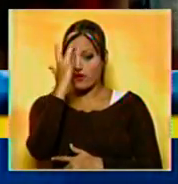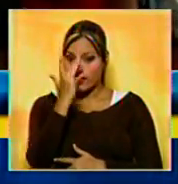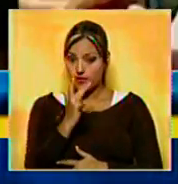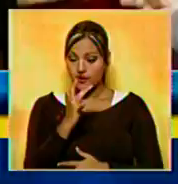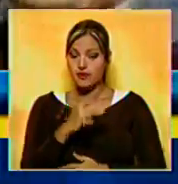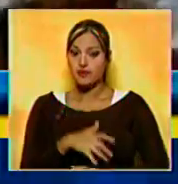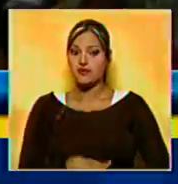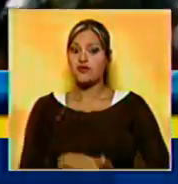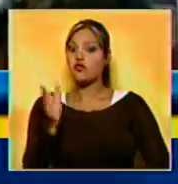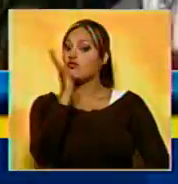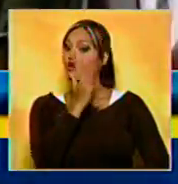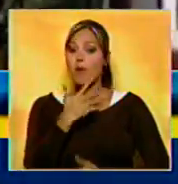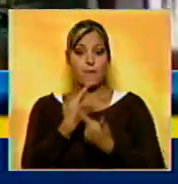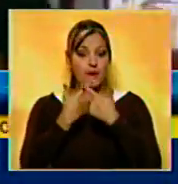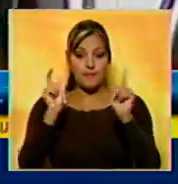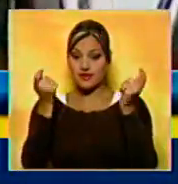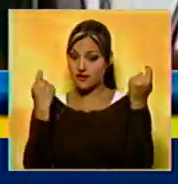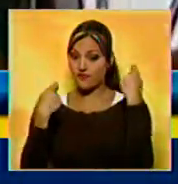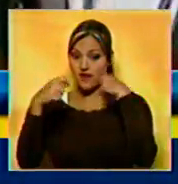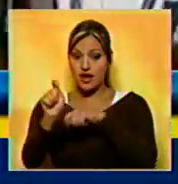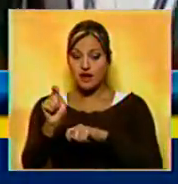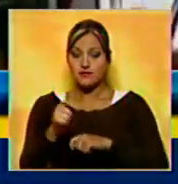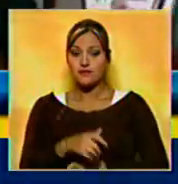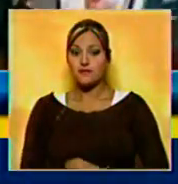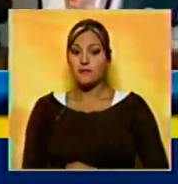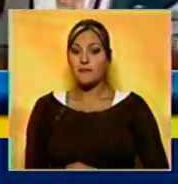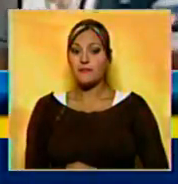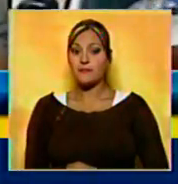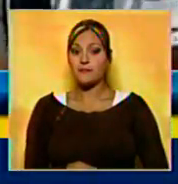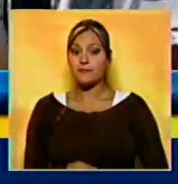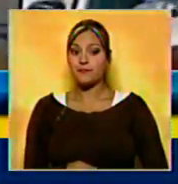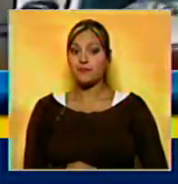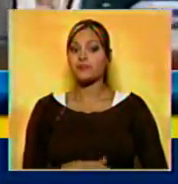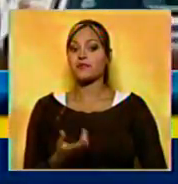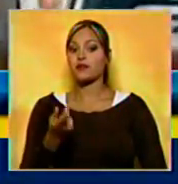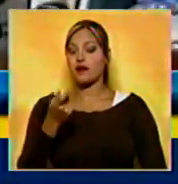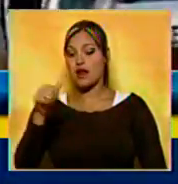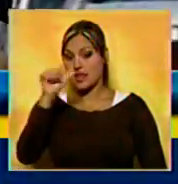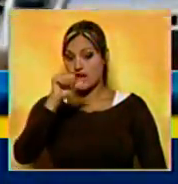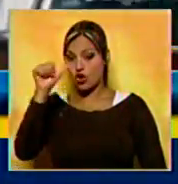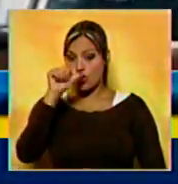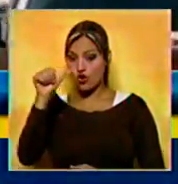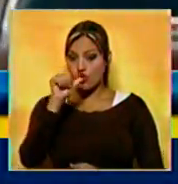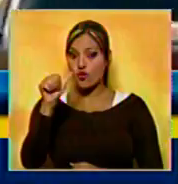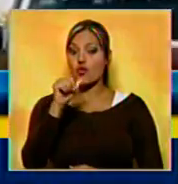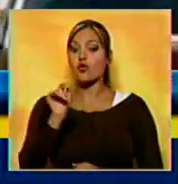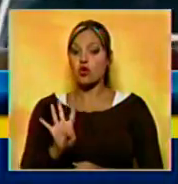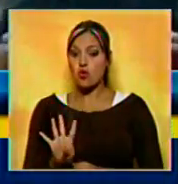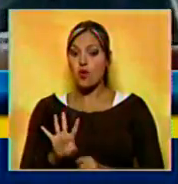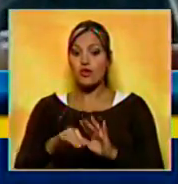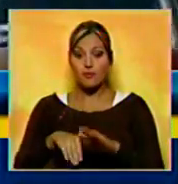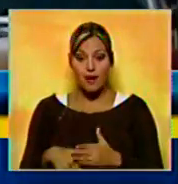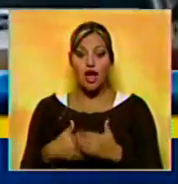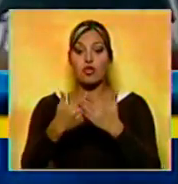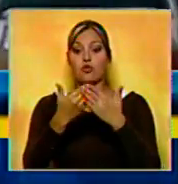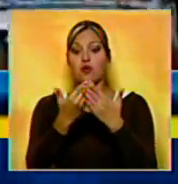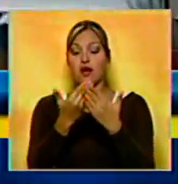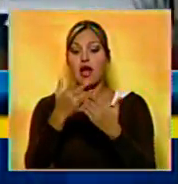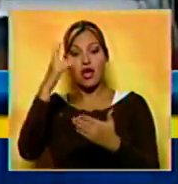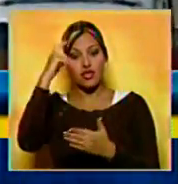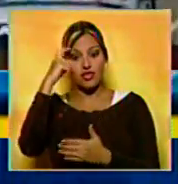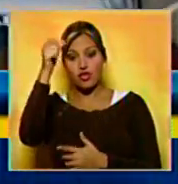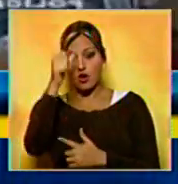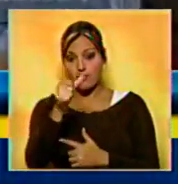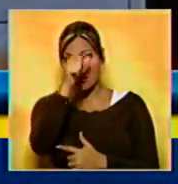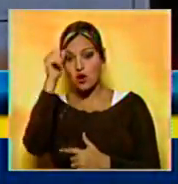No estará permitido la venta y expendio de bebidas alcohólicas desde las 4 de la mañana del día